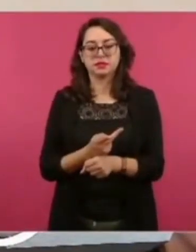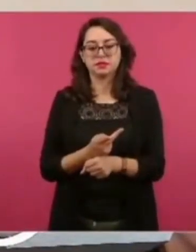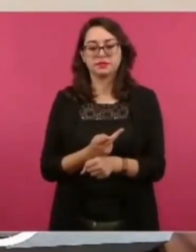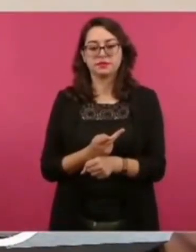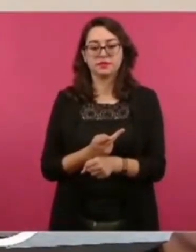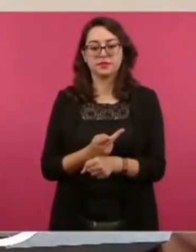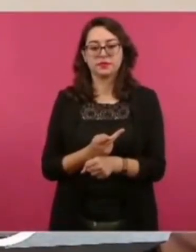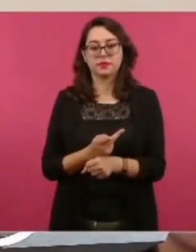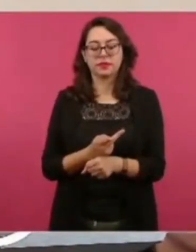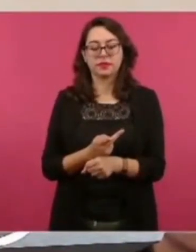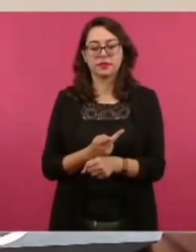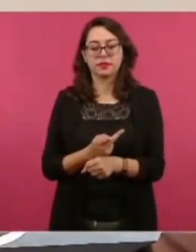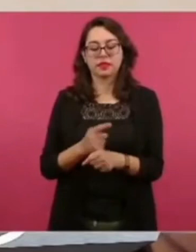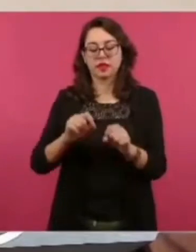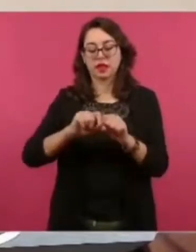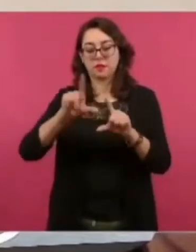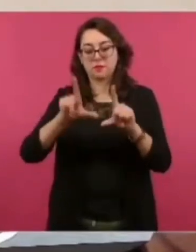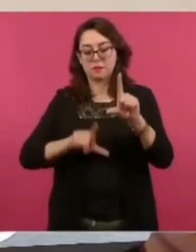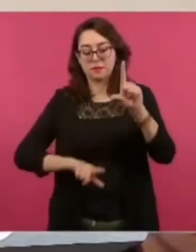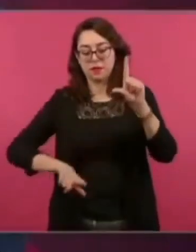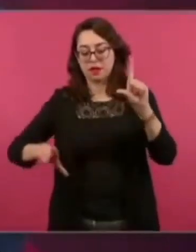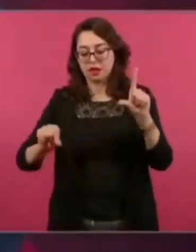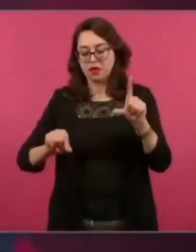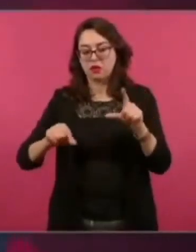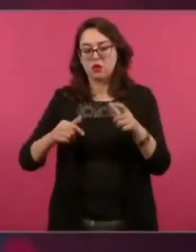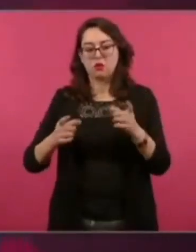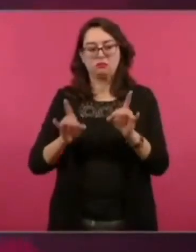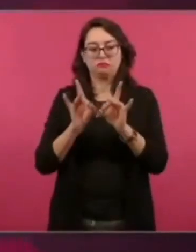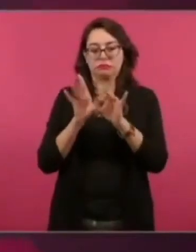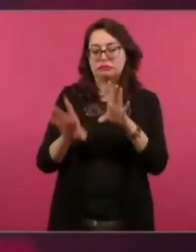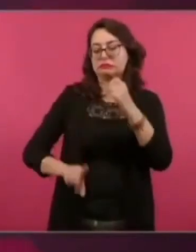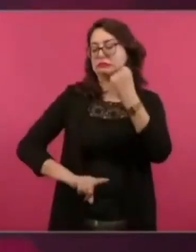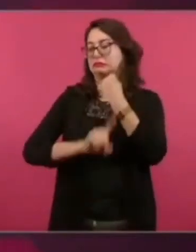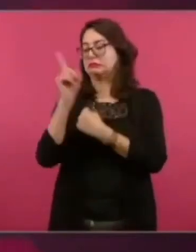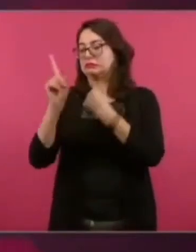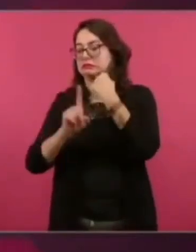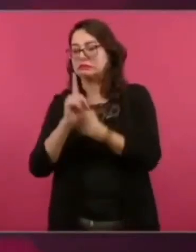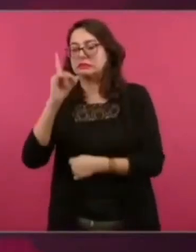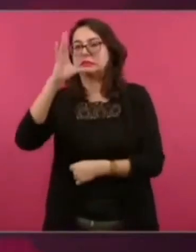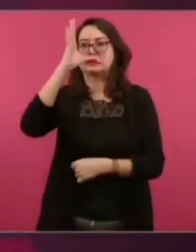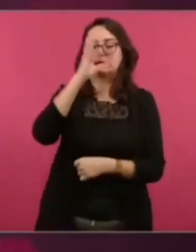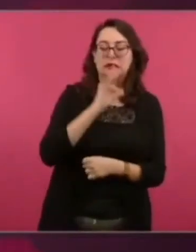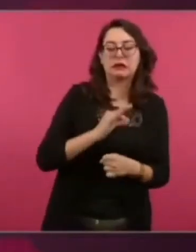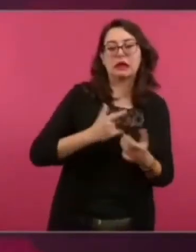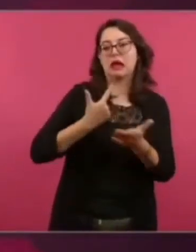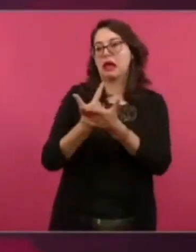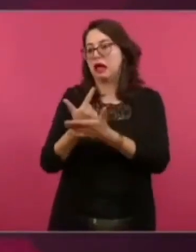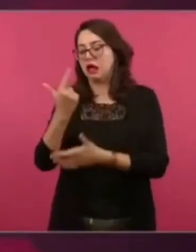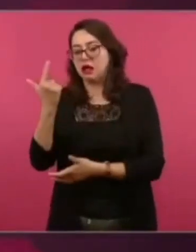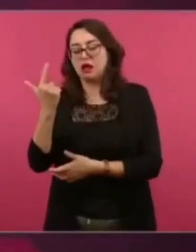nuestra herencia cultural porque nuestro pueblo